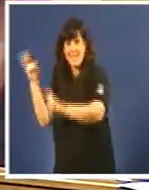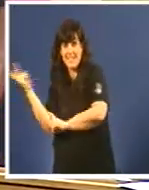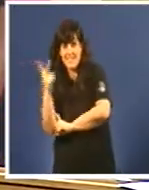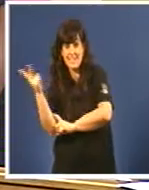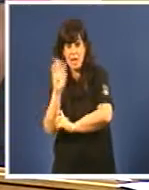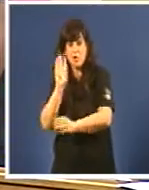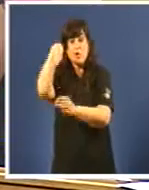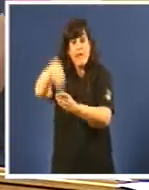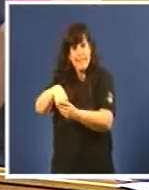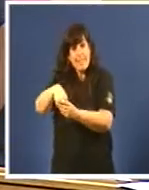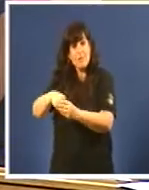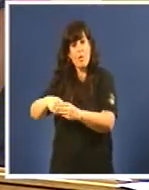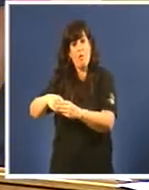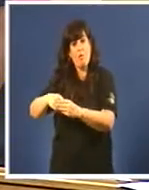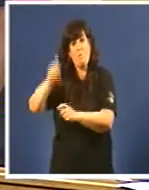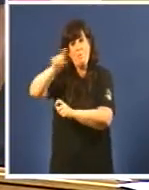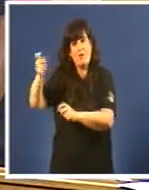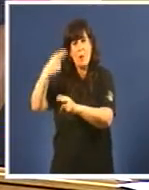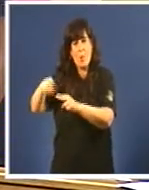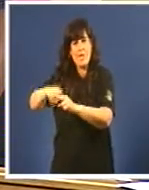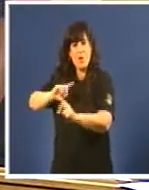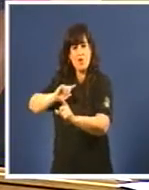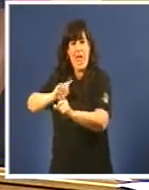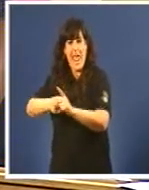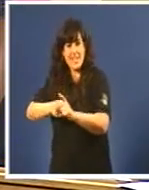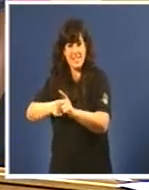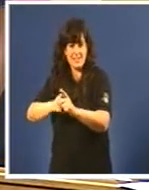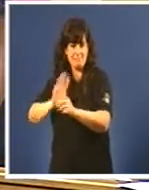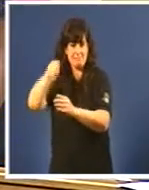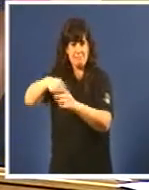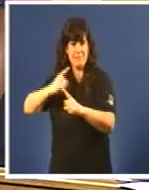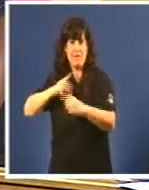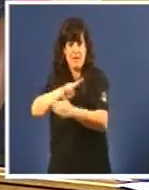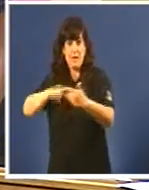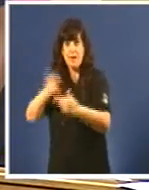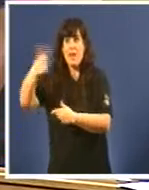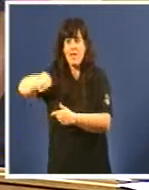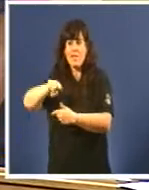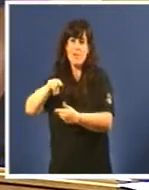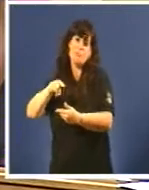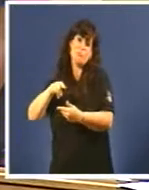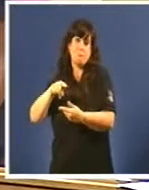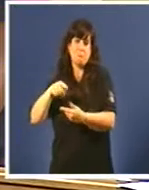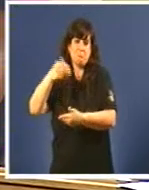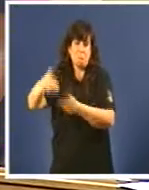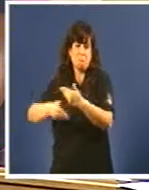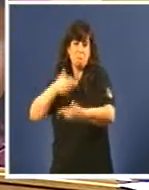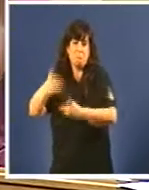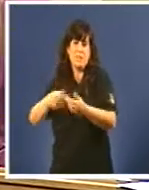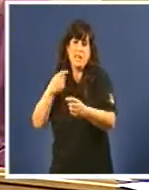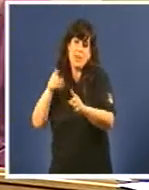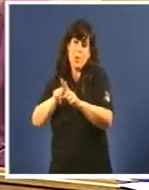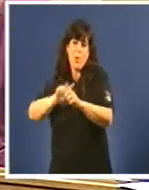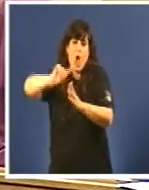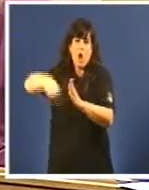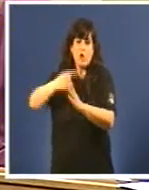empresas, ex proceso, para facer negocio colume, e despois se cambian as leis, se cambian as normativas, para darles contratos